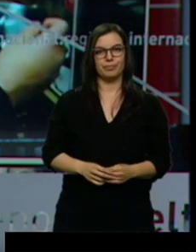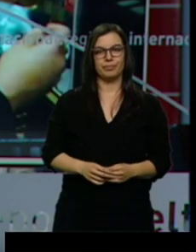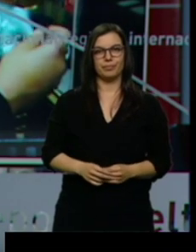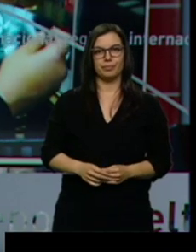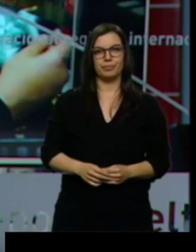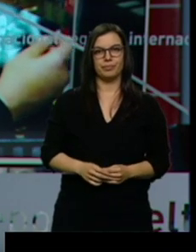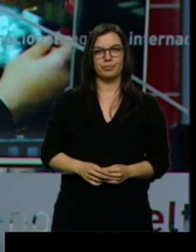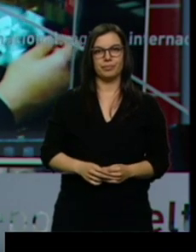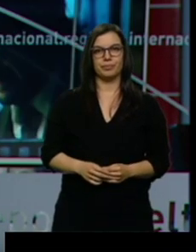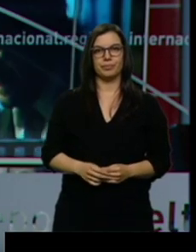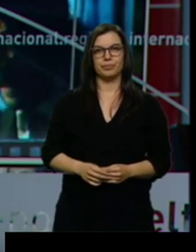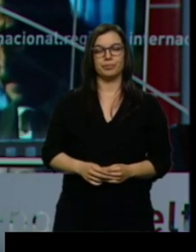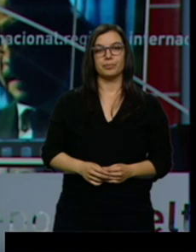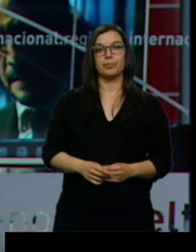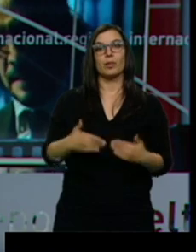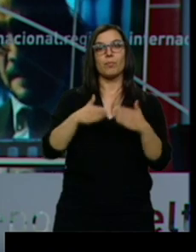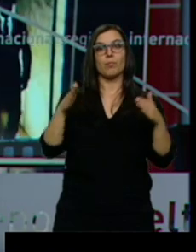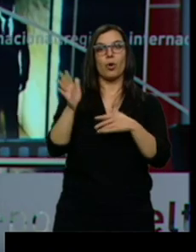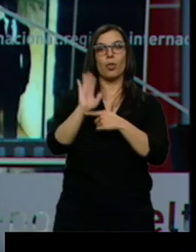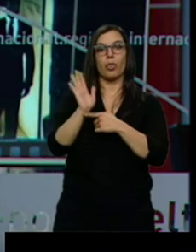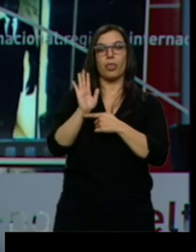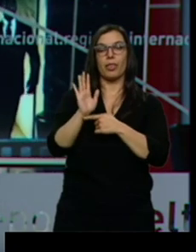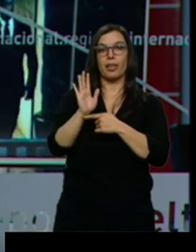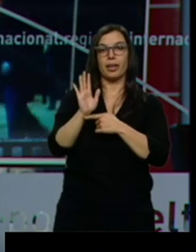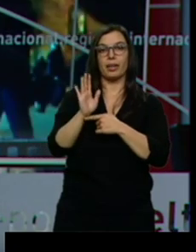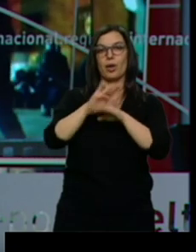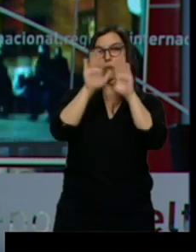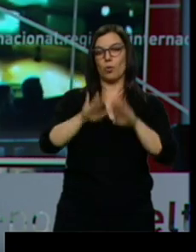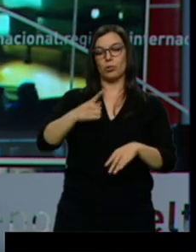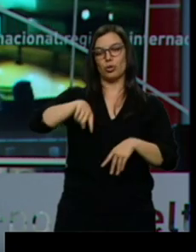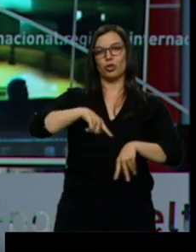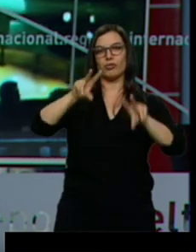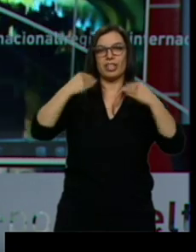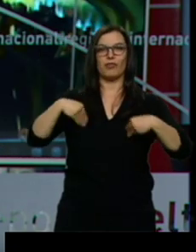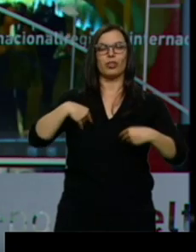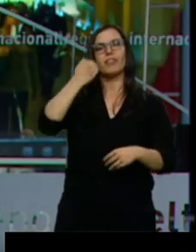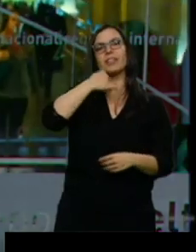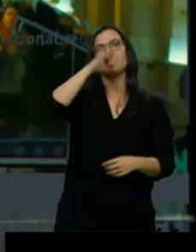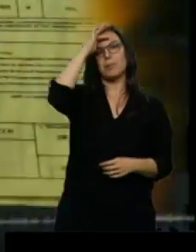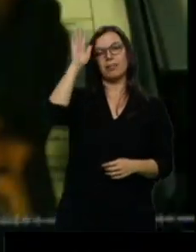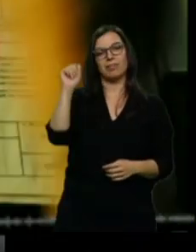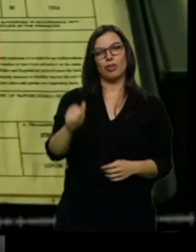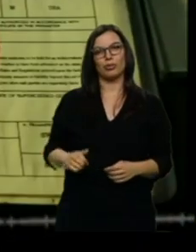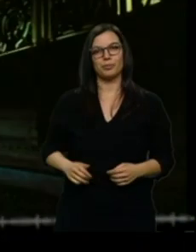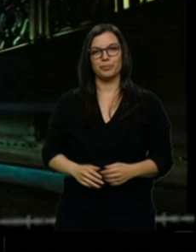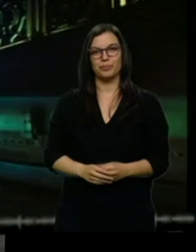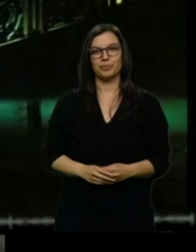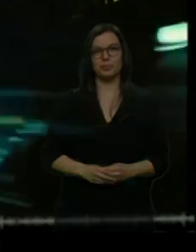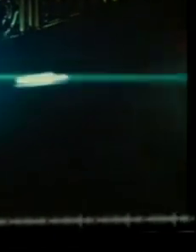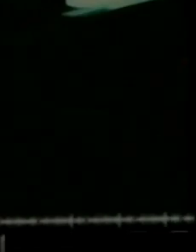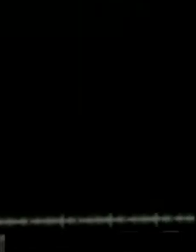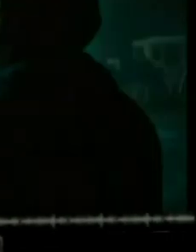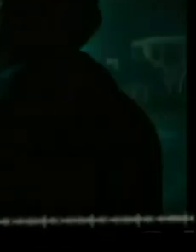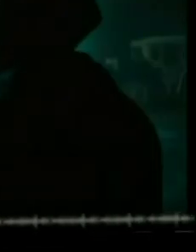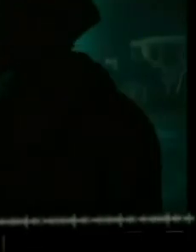Con los estrenos de cine, nosotros nos vamos. Disfruten del fin de semana. Adiós. ...compensa de 14 millones por su cabeza. Y todos en